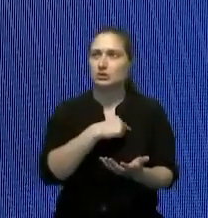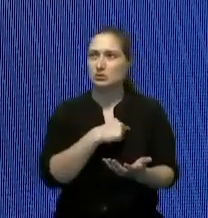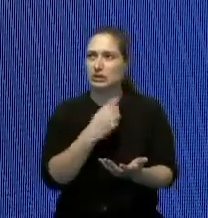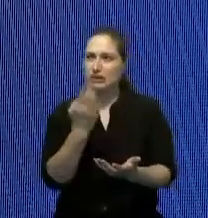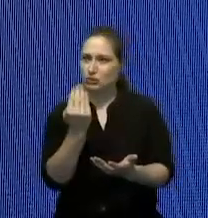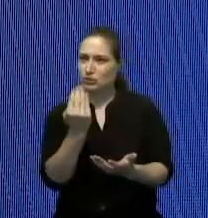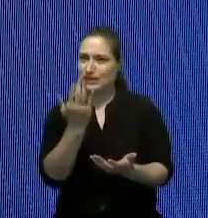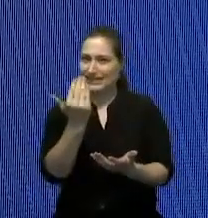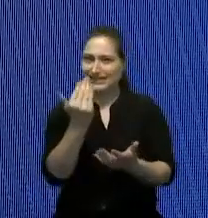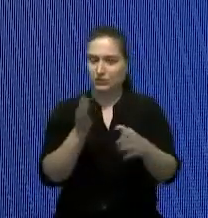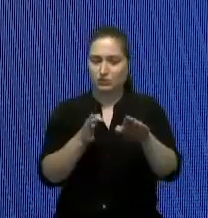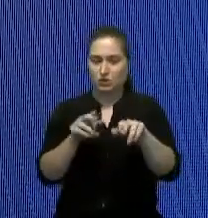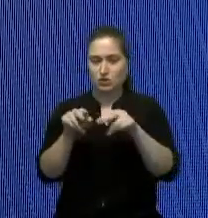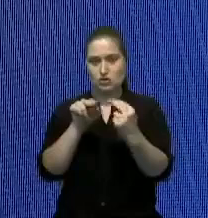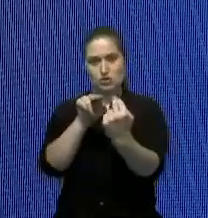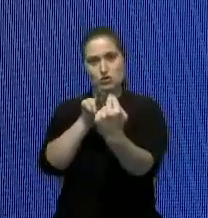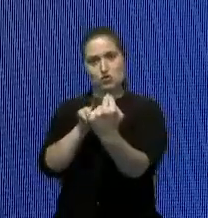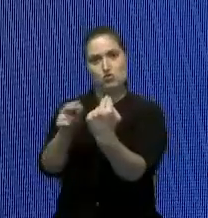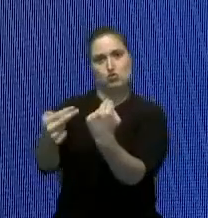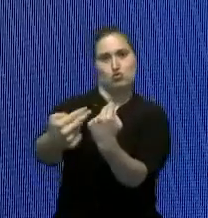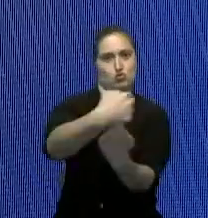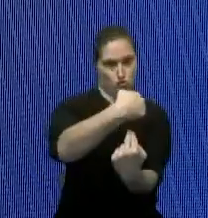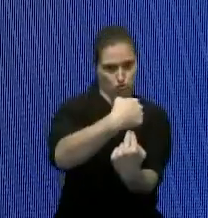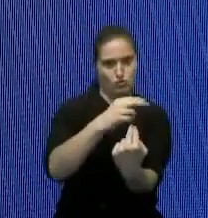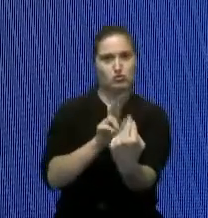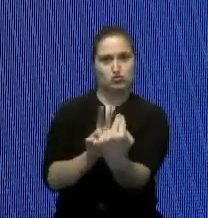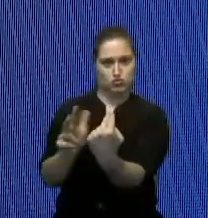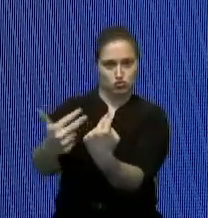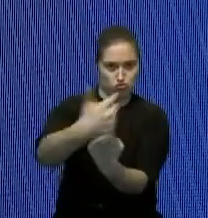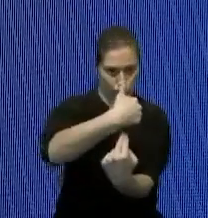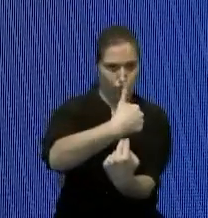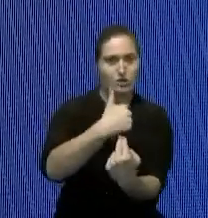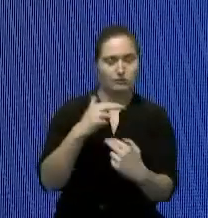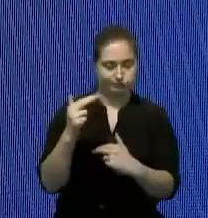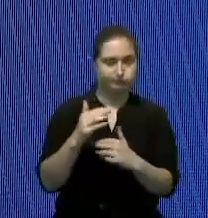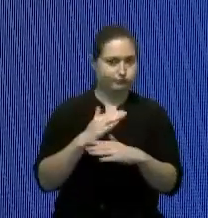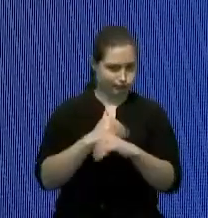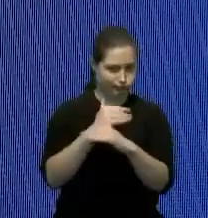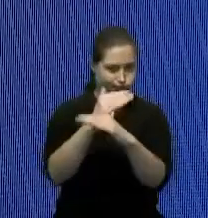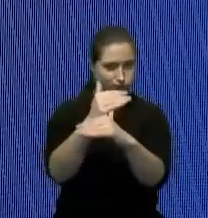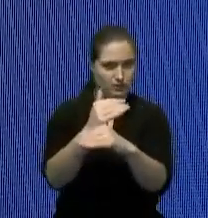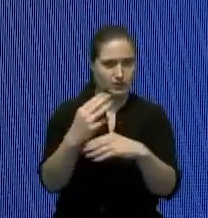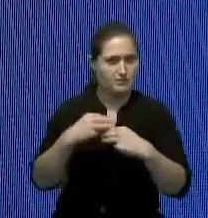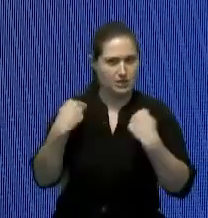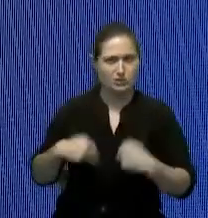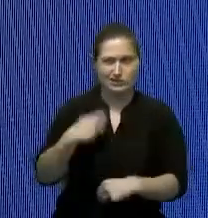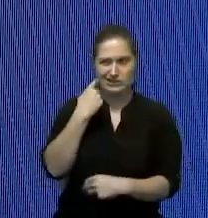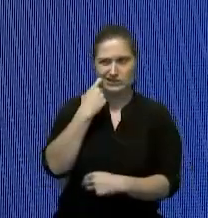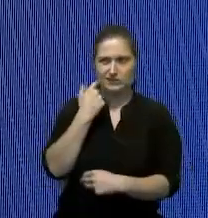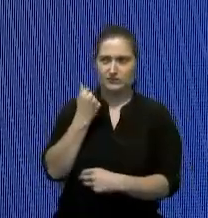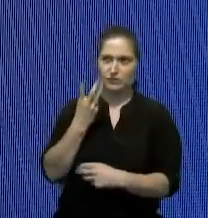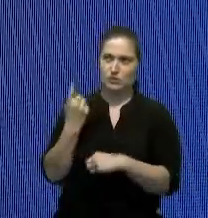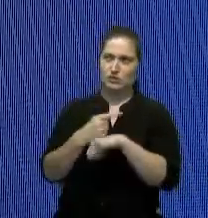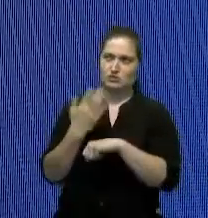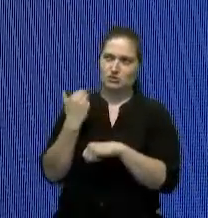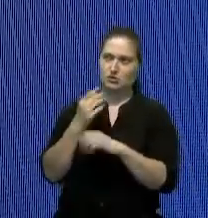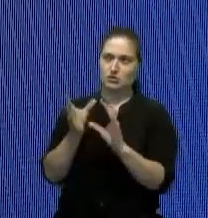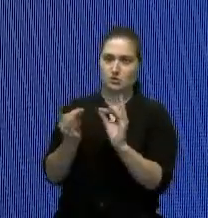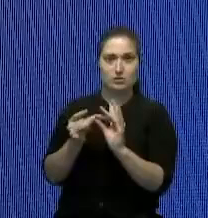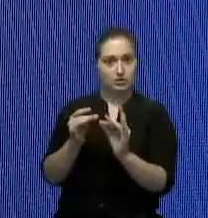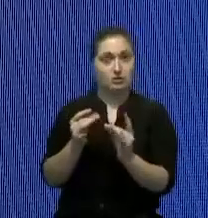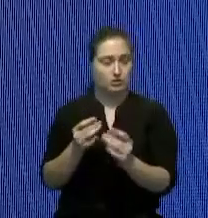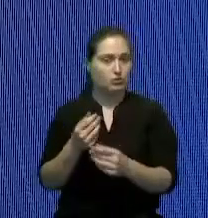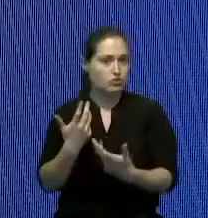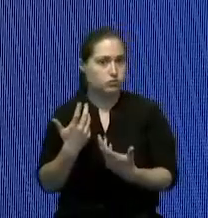retornos que se están construyendo incluso creo que el ministro llevó a la prensa hace unos días a ver esos trabajos ese es un trabajo